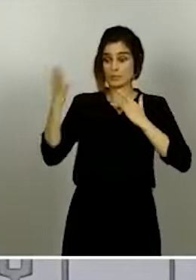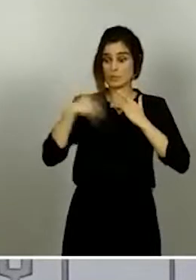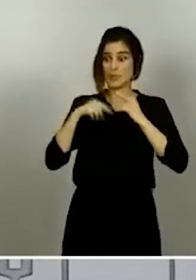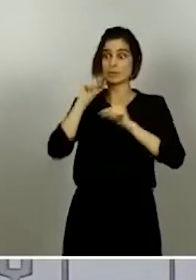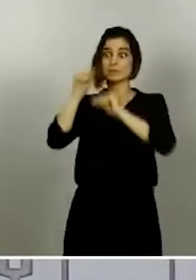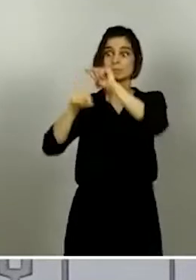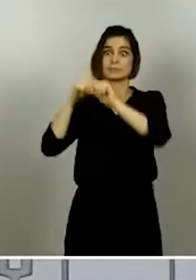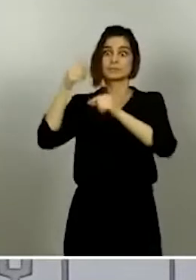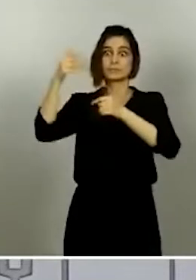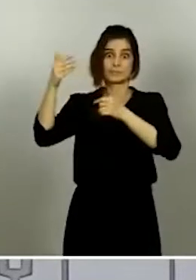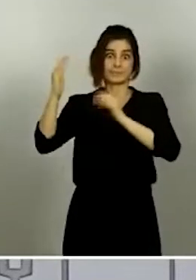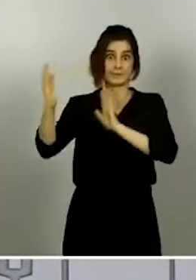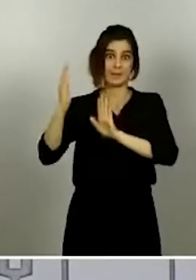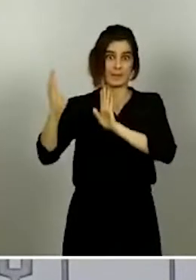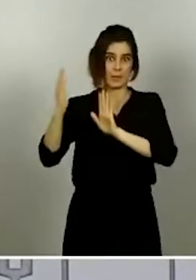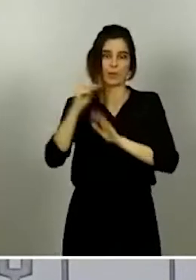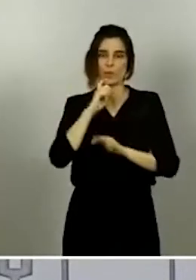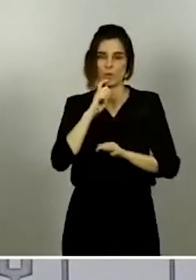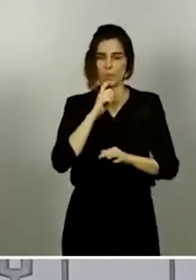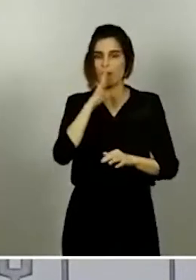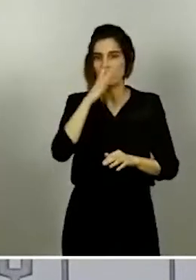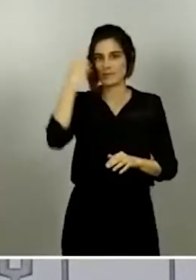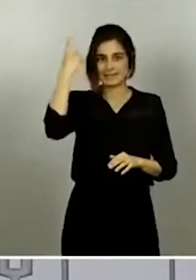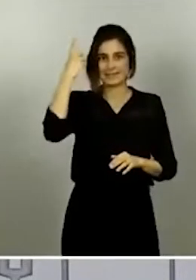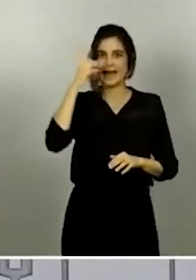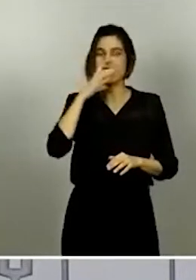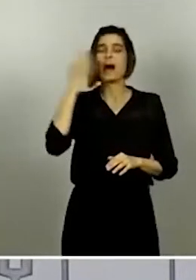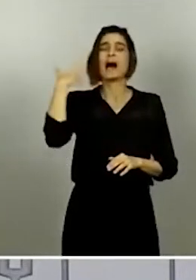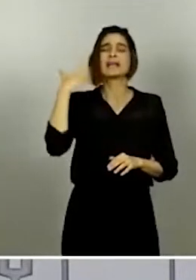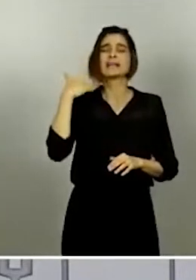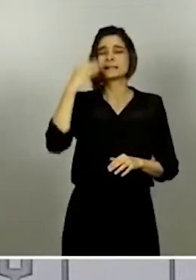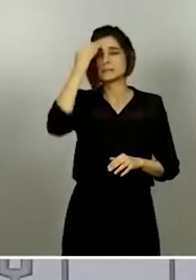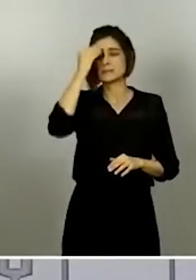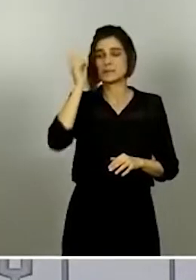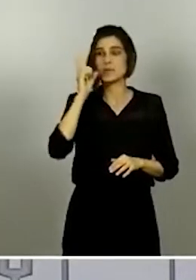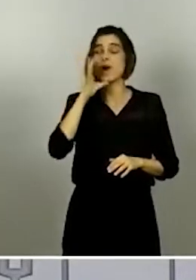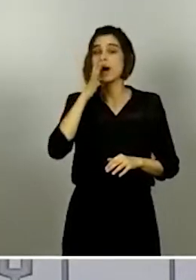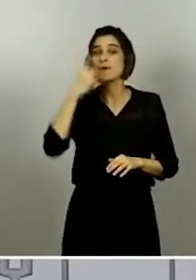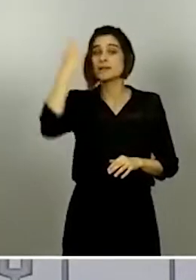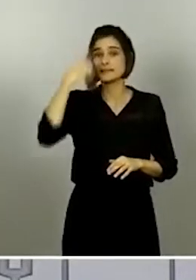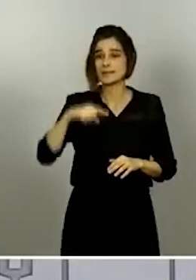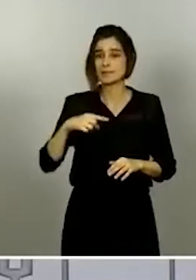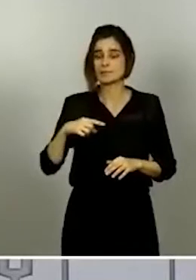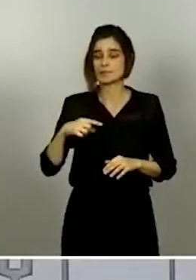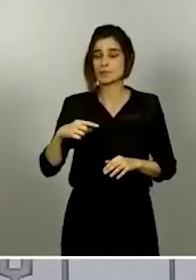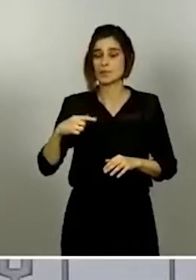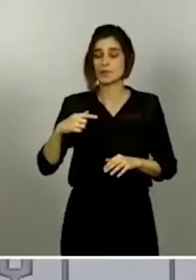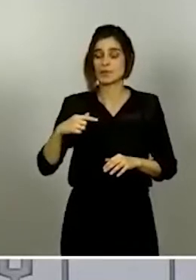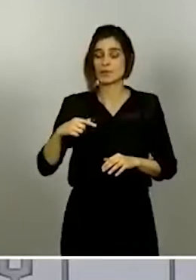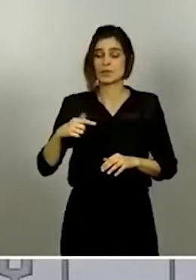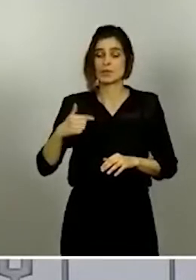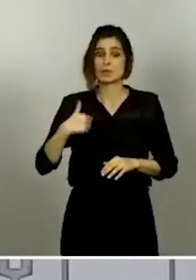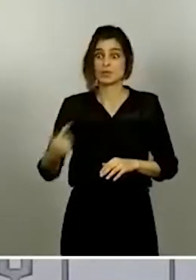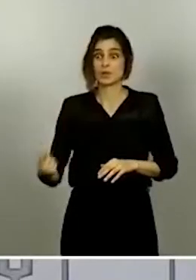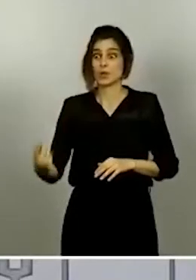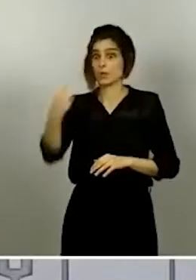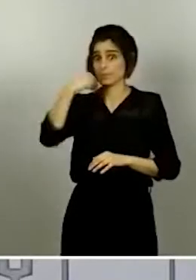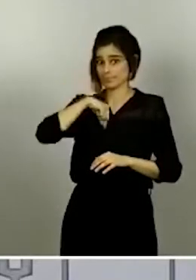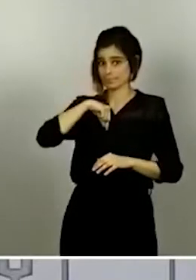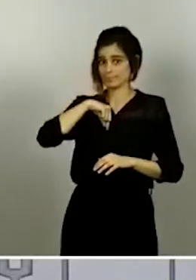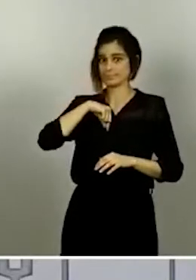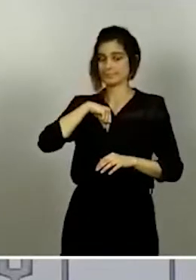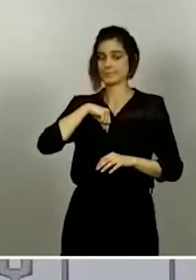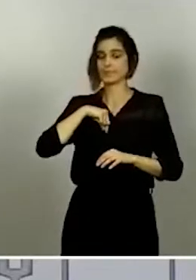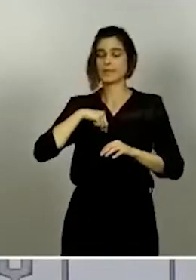que hay una transmisión en periodo asintomático corta antes de iniciar los síntomas, uno o dos días, pero sí que puede tener un